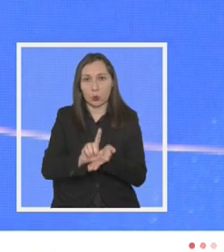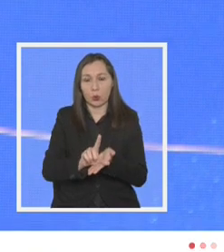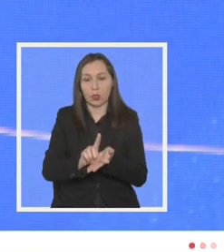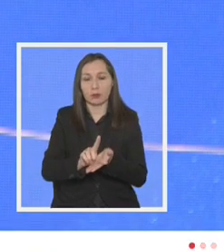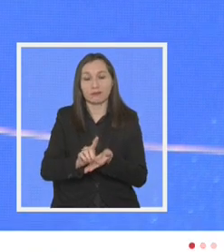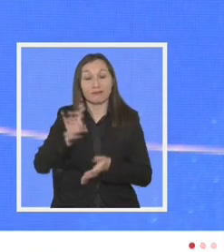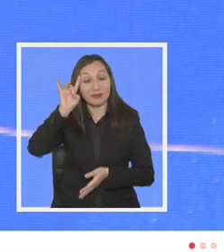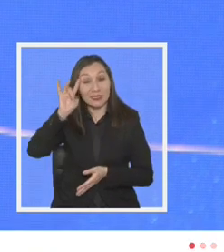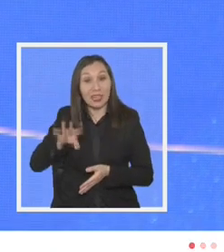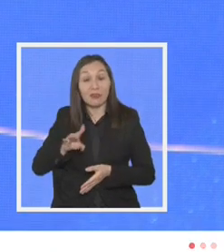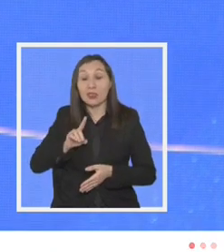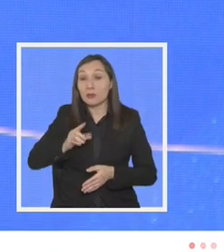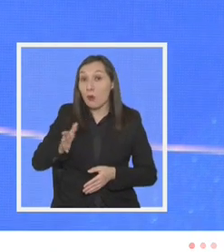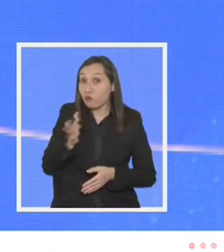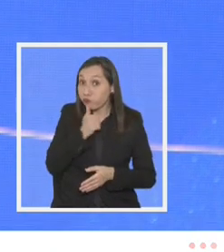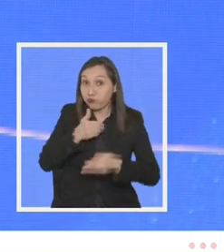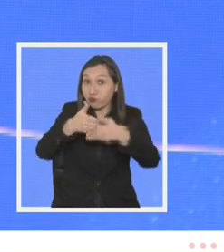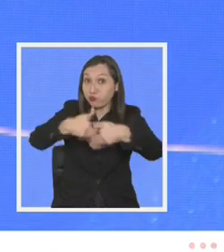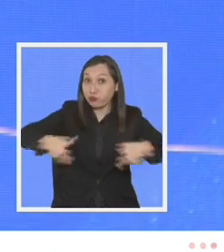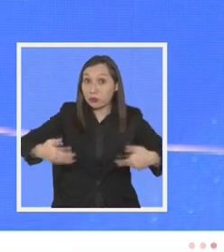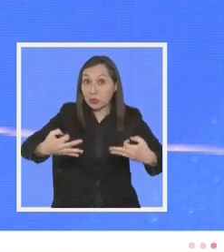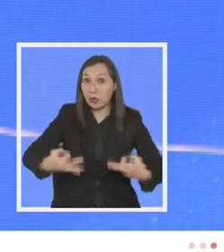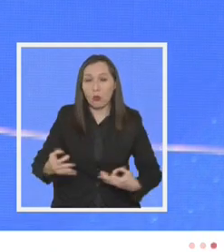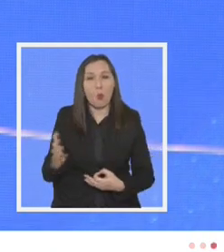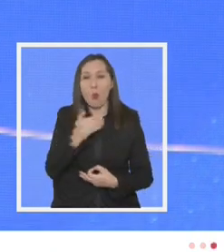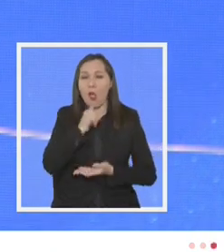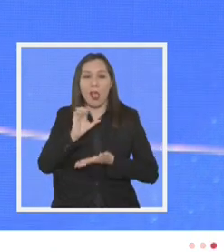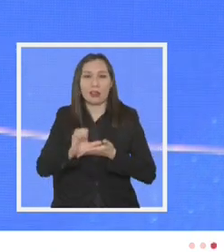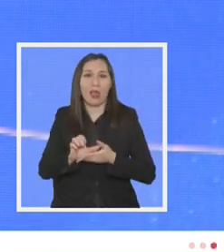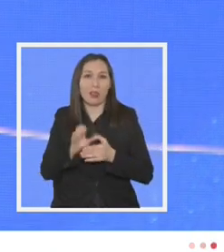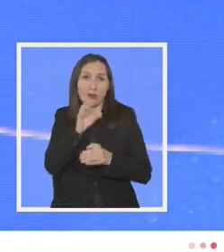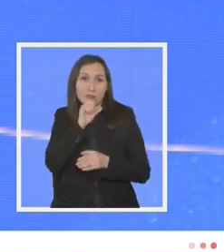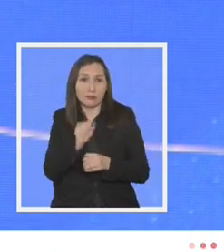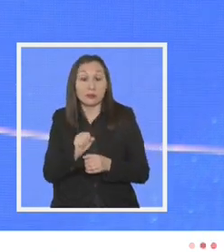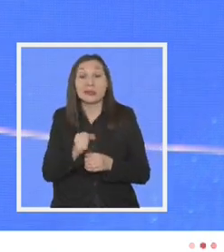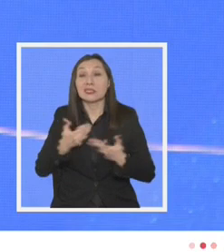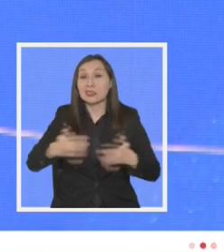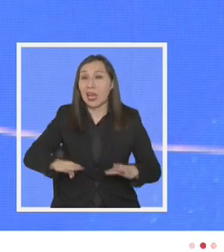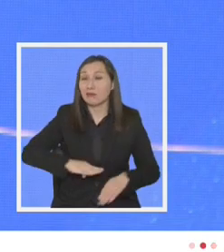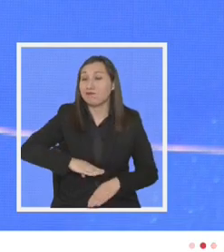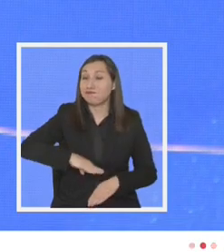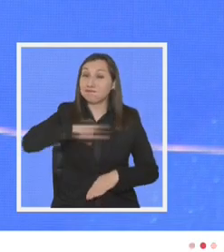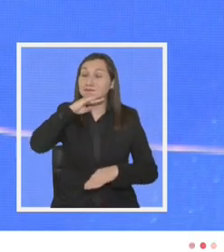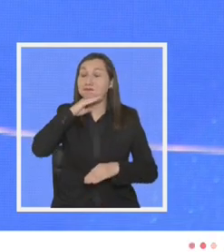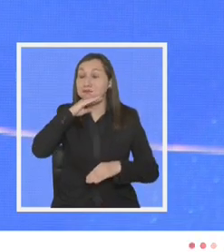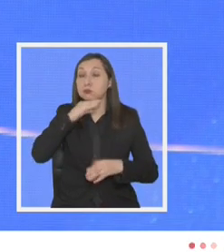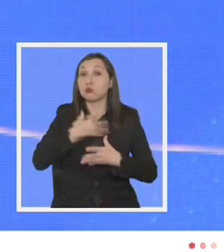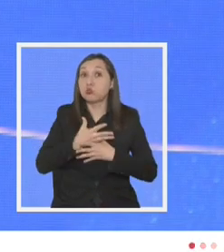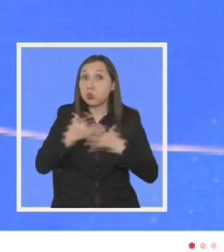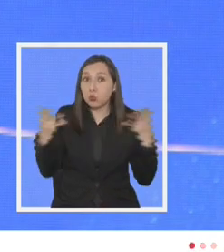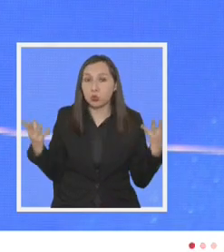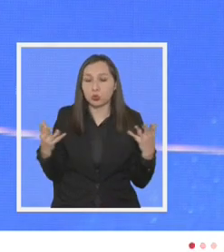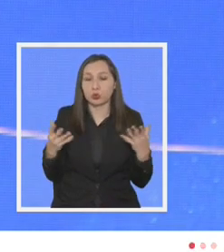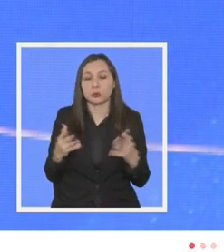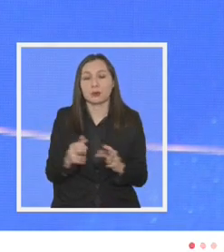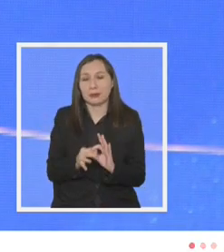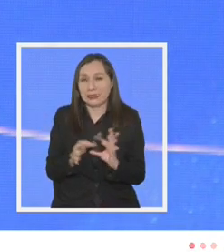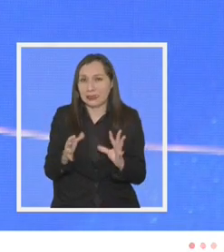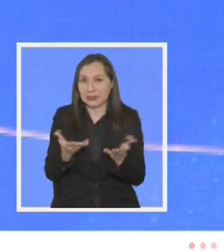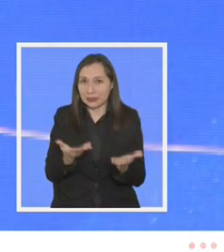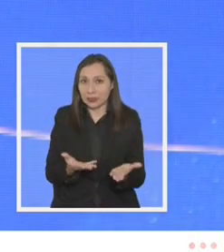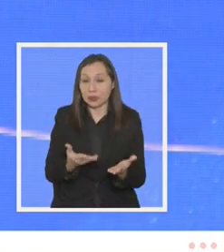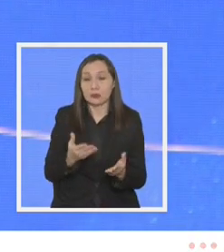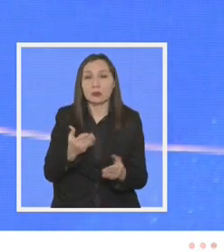sabemos que sin fronteras seguras no hay Estado que resista y las nuestras habían colapsado gravemente. Para esta misión